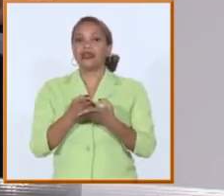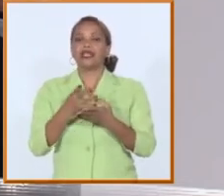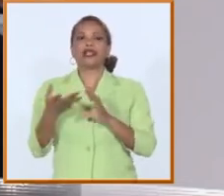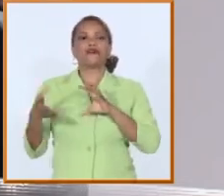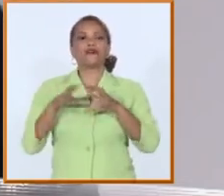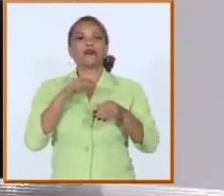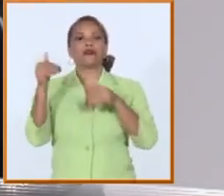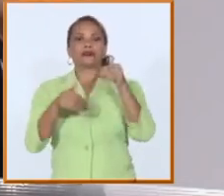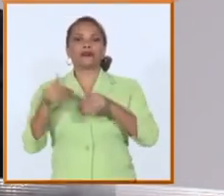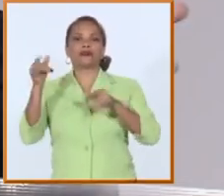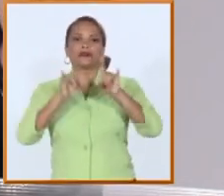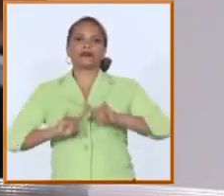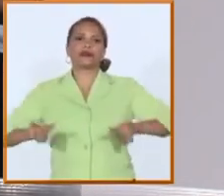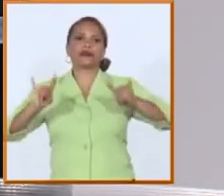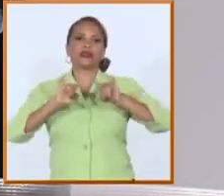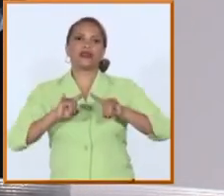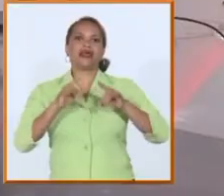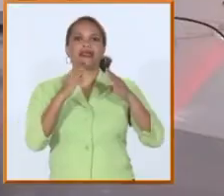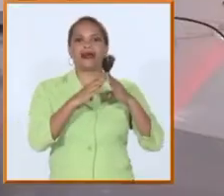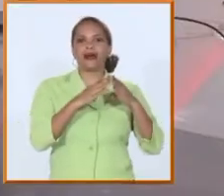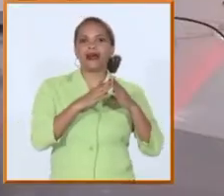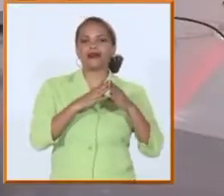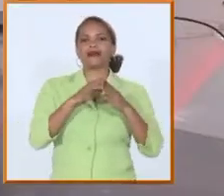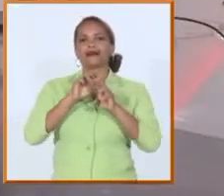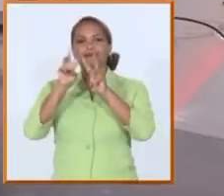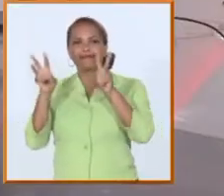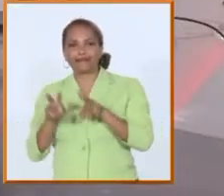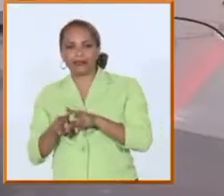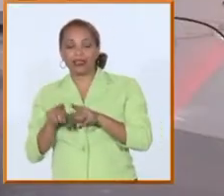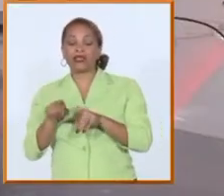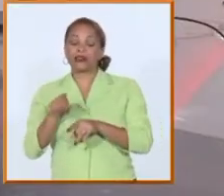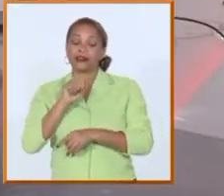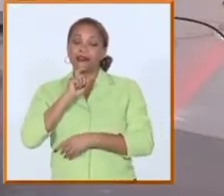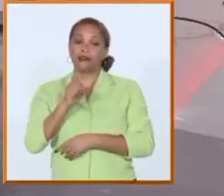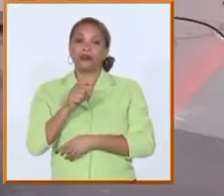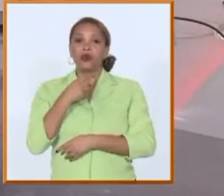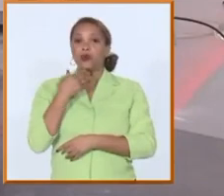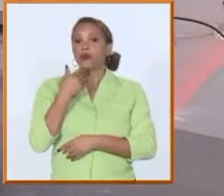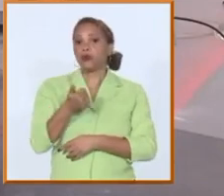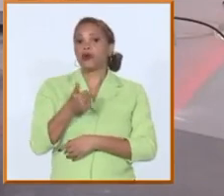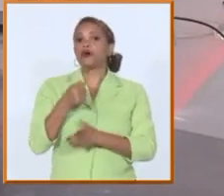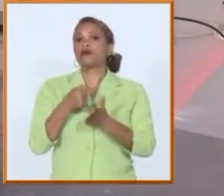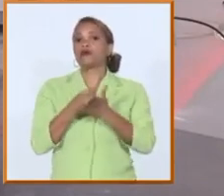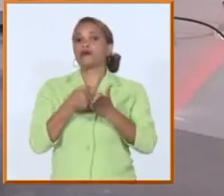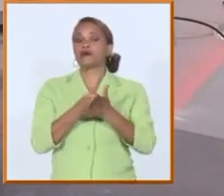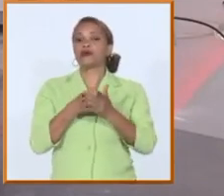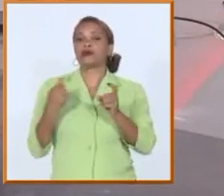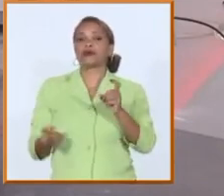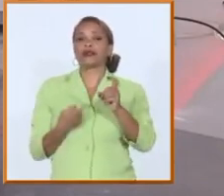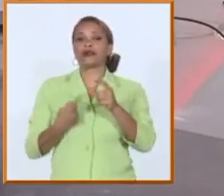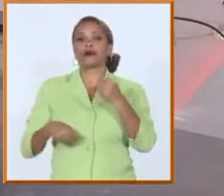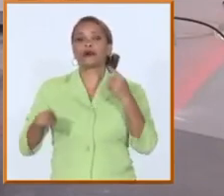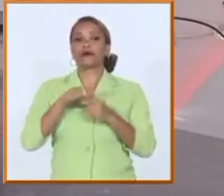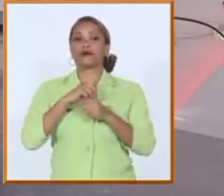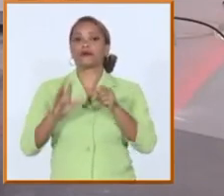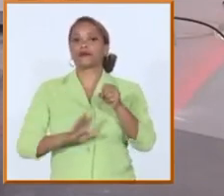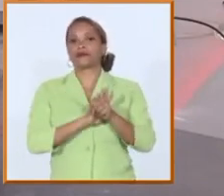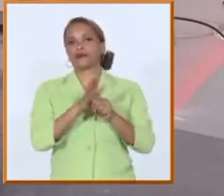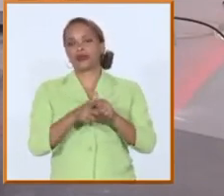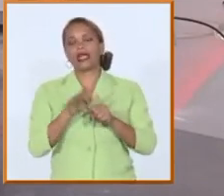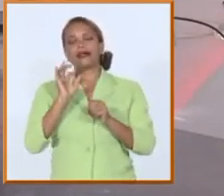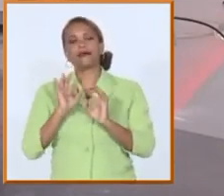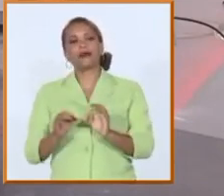universidad yo creo que fue muy coherente muy objetiva en el enfrentamiento a la pandemia y eso nos obligó a